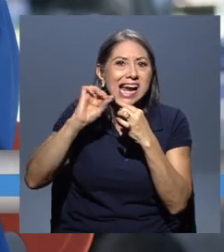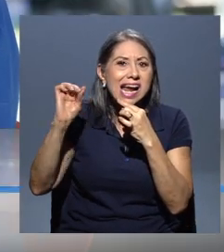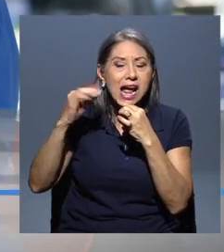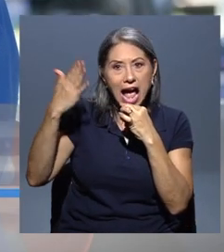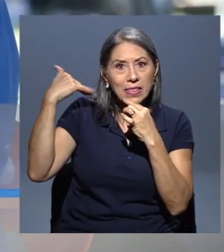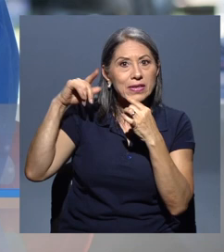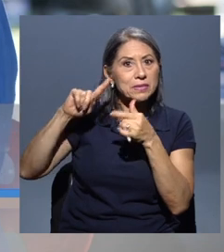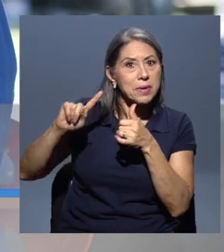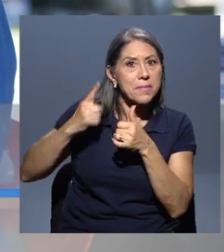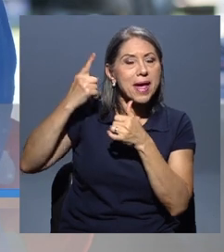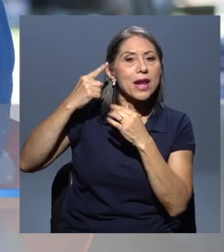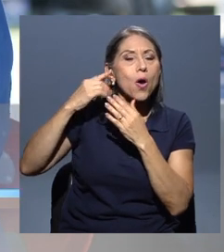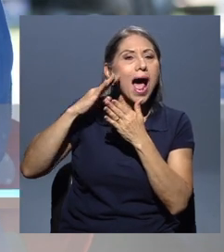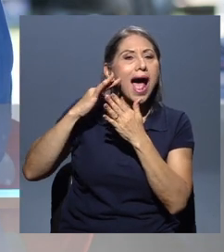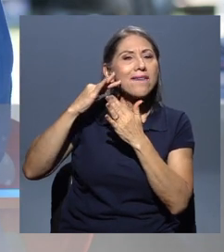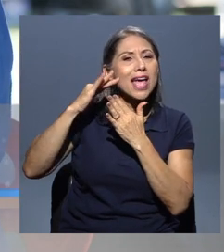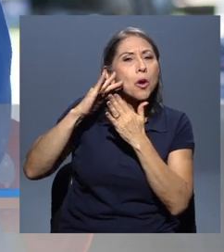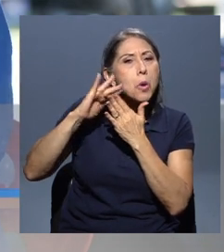limpiado.